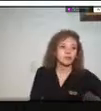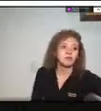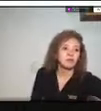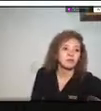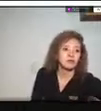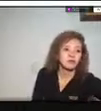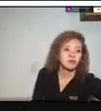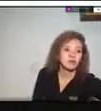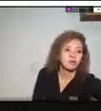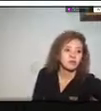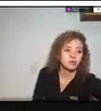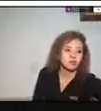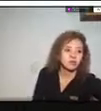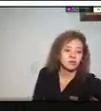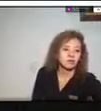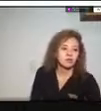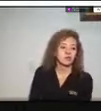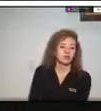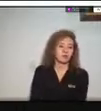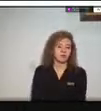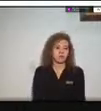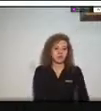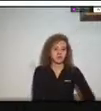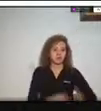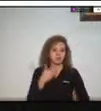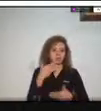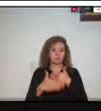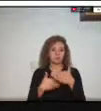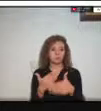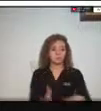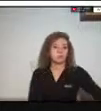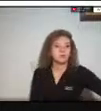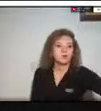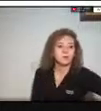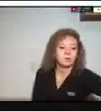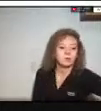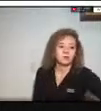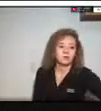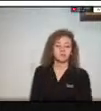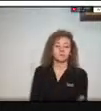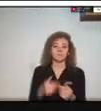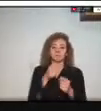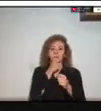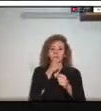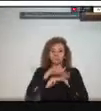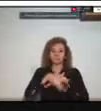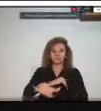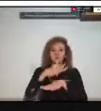pues está provocando unas fuertes inundaciones en las veredas entonces